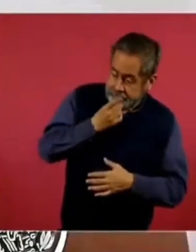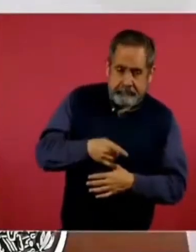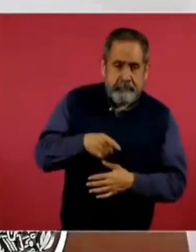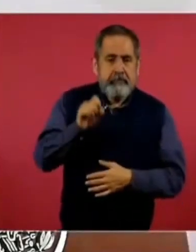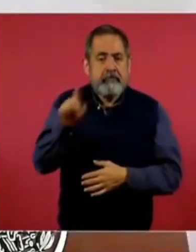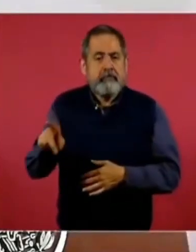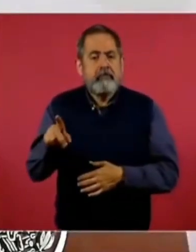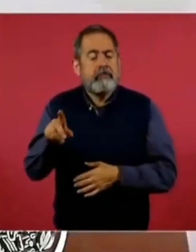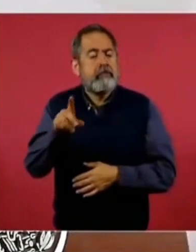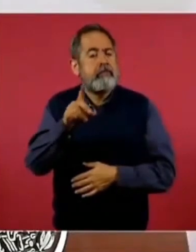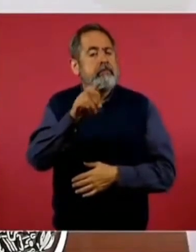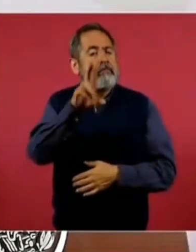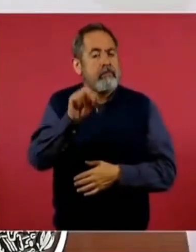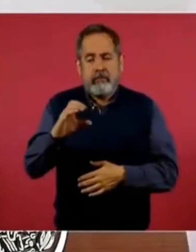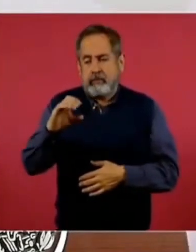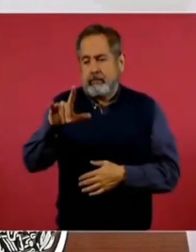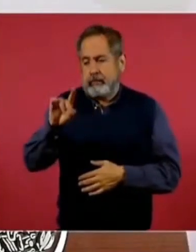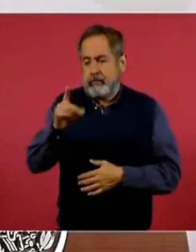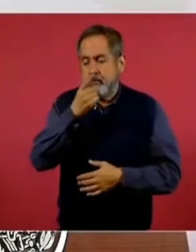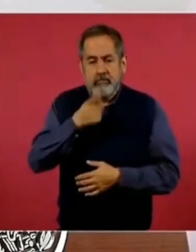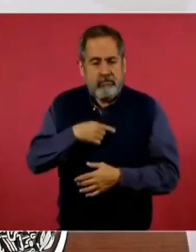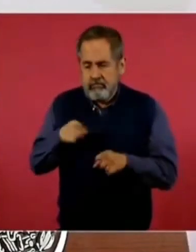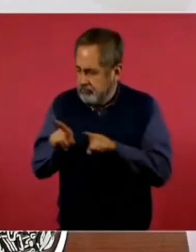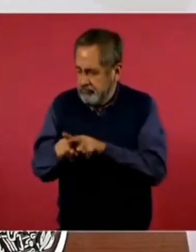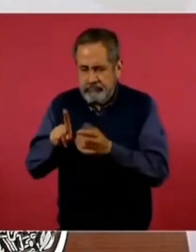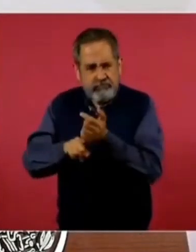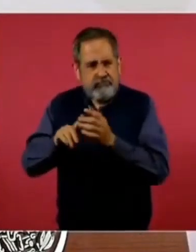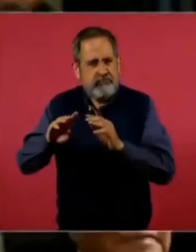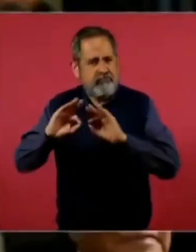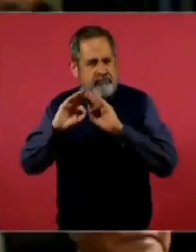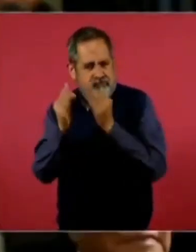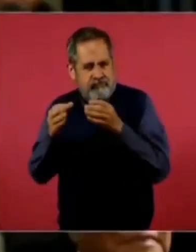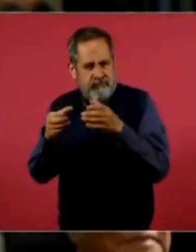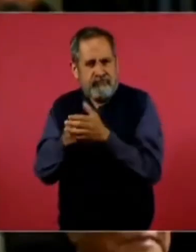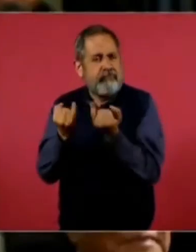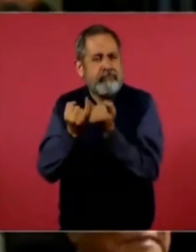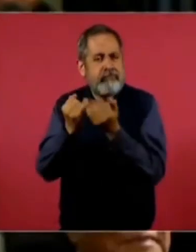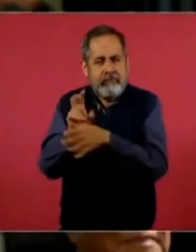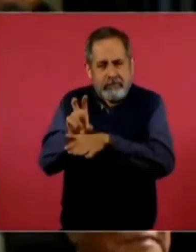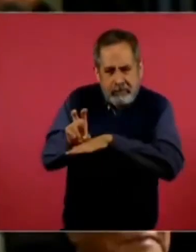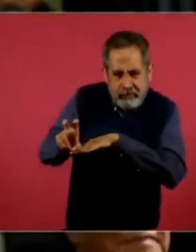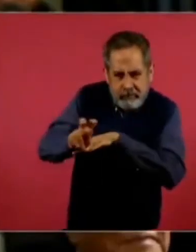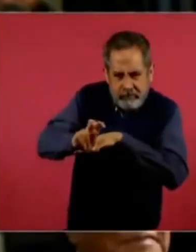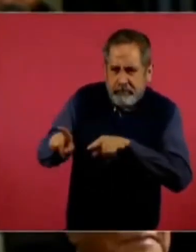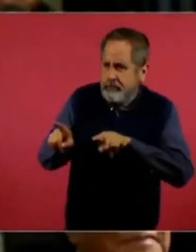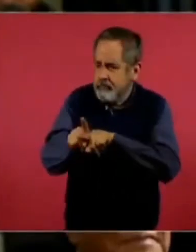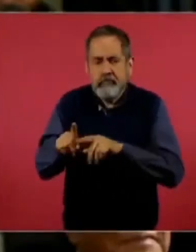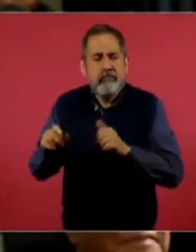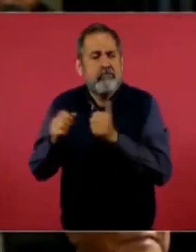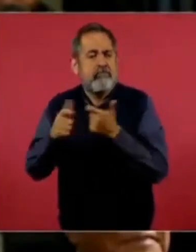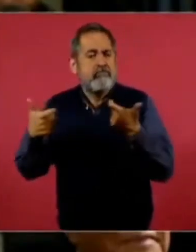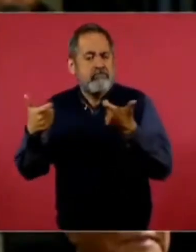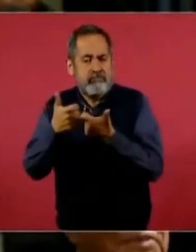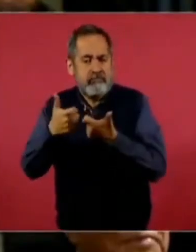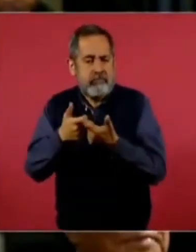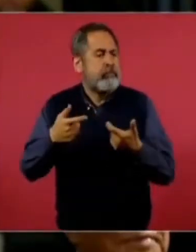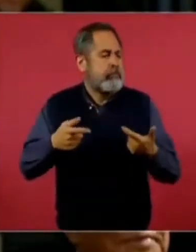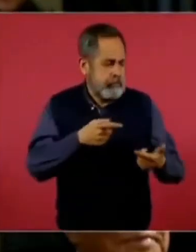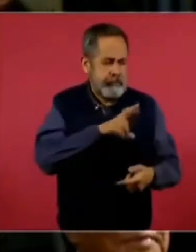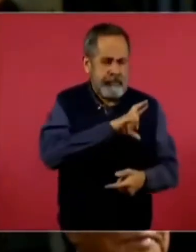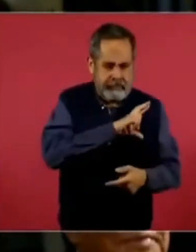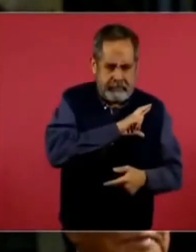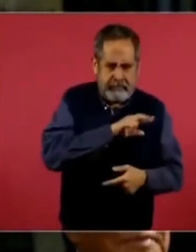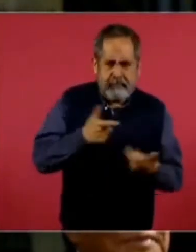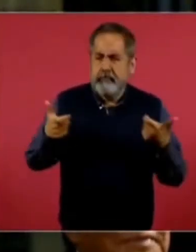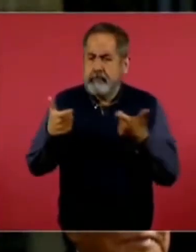doctora que se va a trabajar en el mismo modelo que lo que se está haciendo en el Tren Maya, es decir, con inversión privada, sí, pero